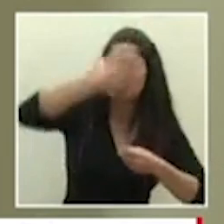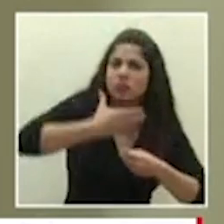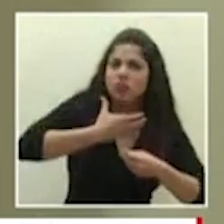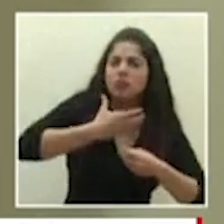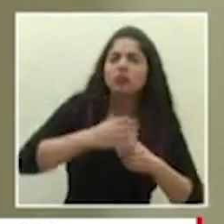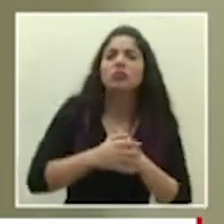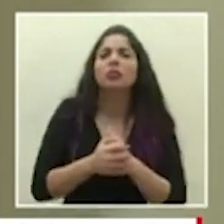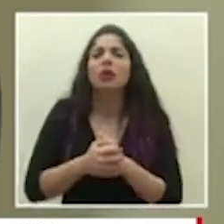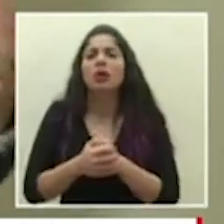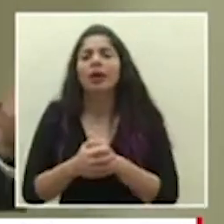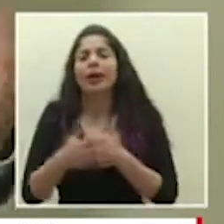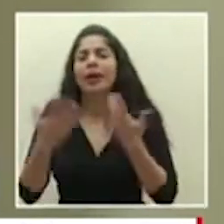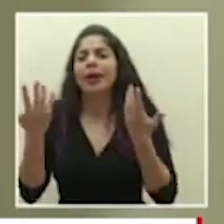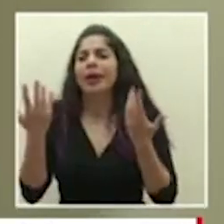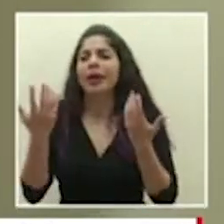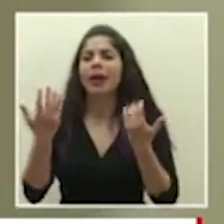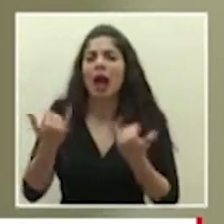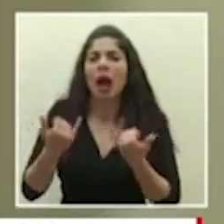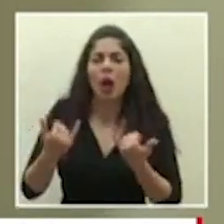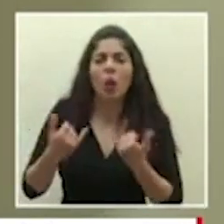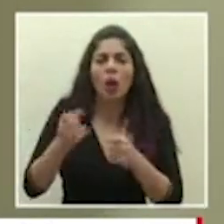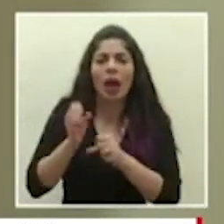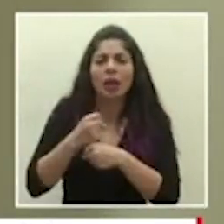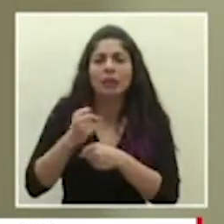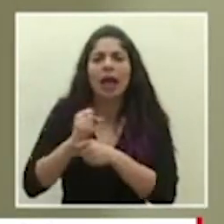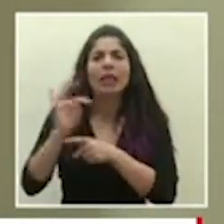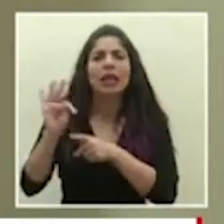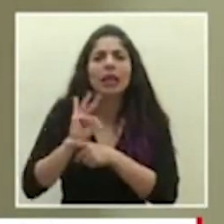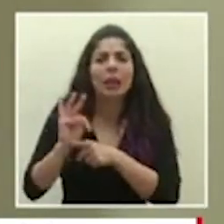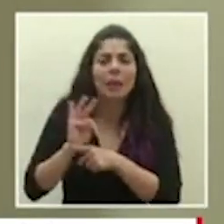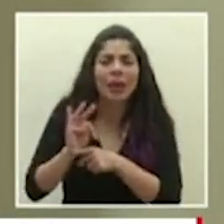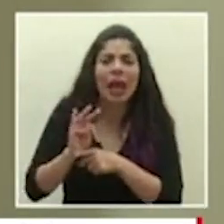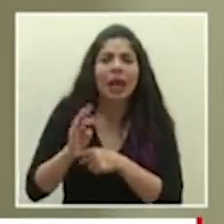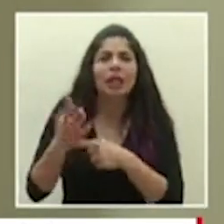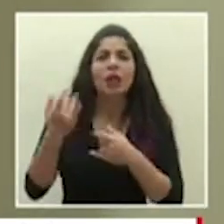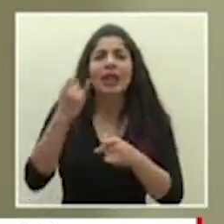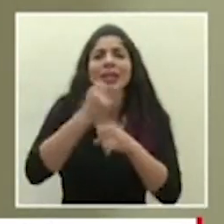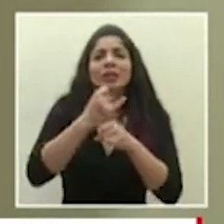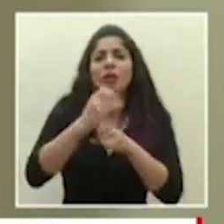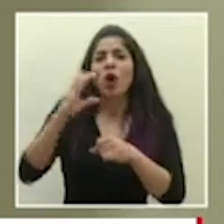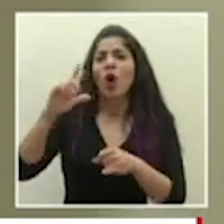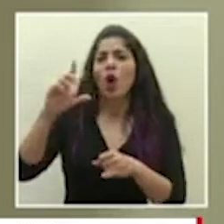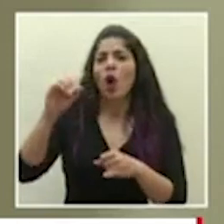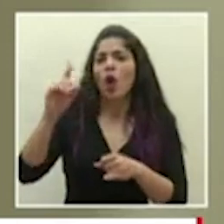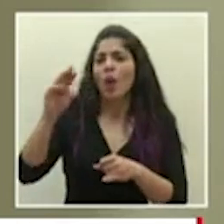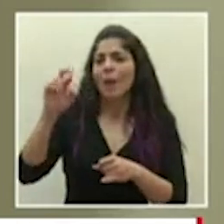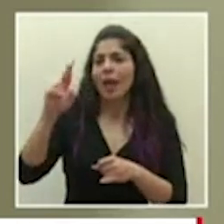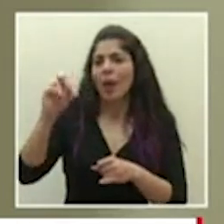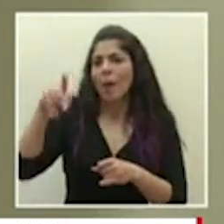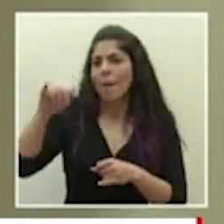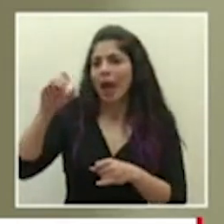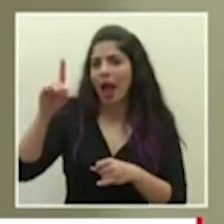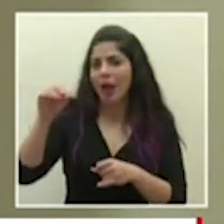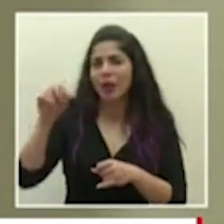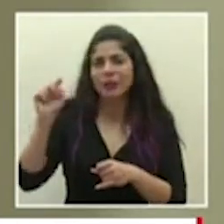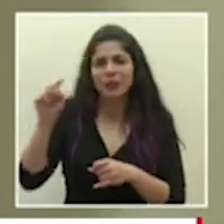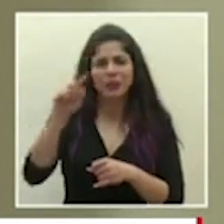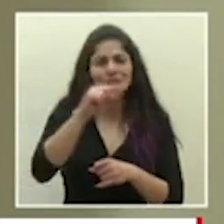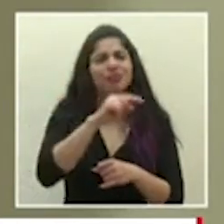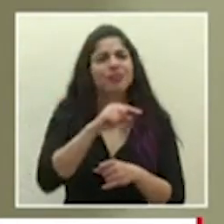faciales está en desarrollo tratamientos en el Instituto Cloromido Picado o sea eso es